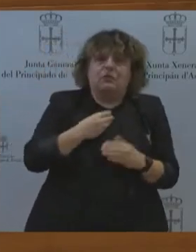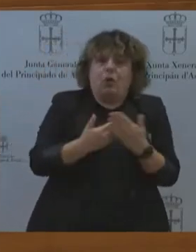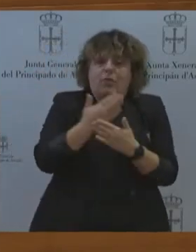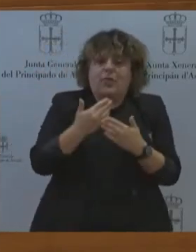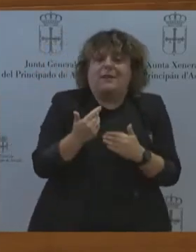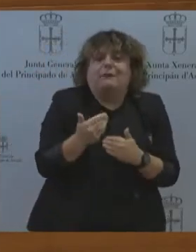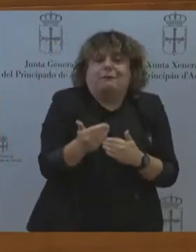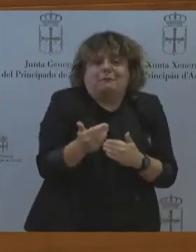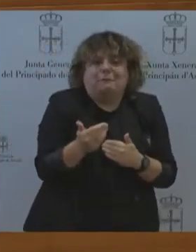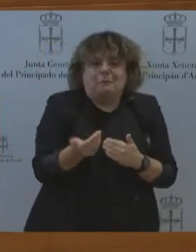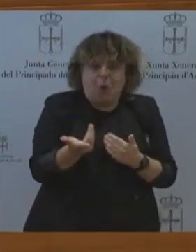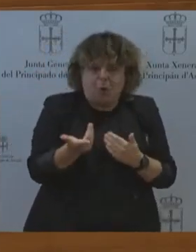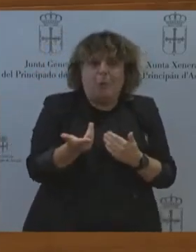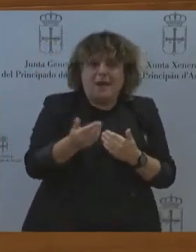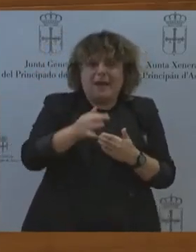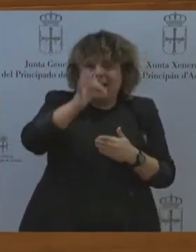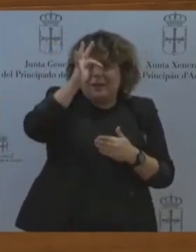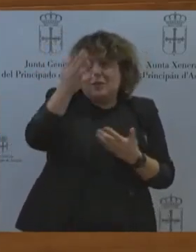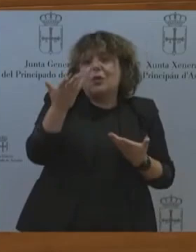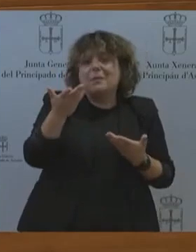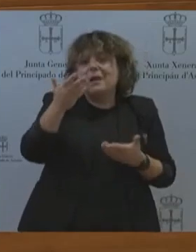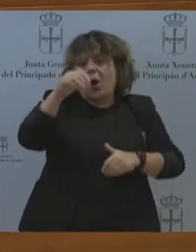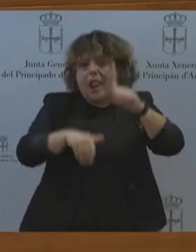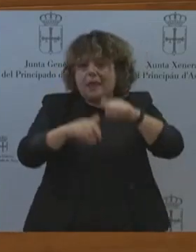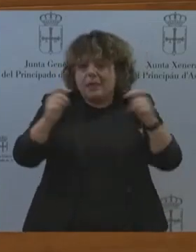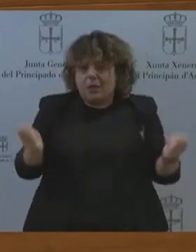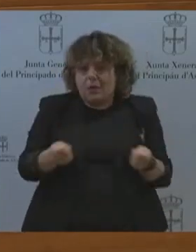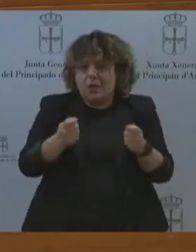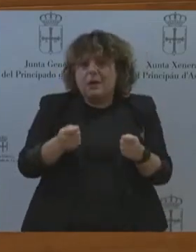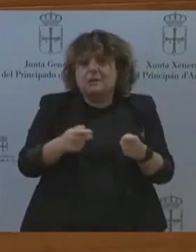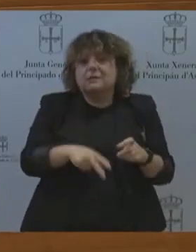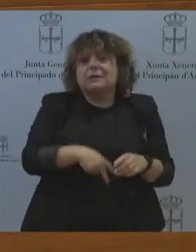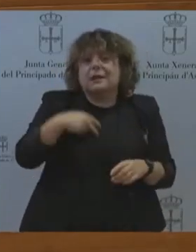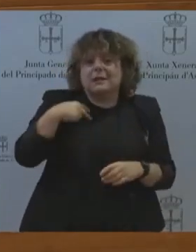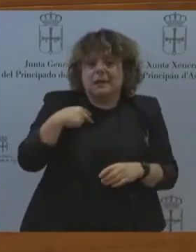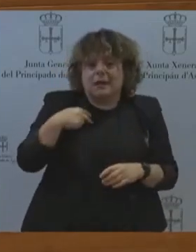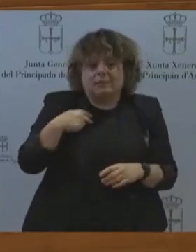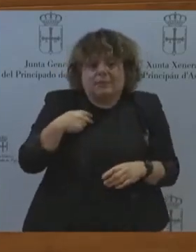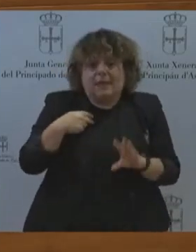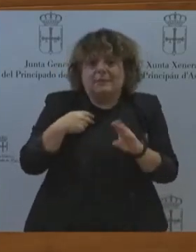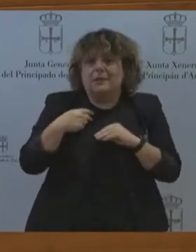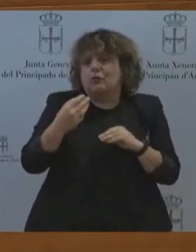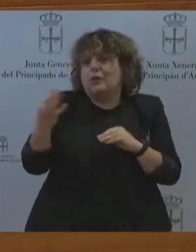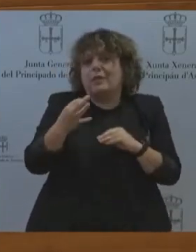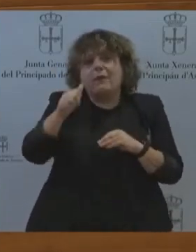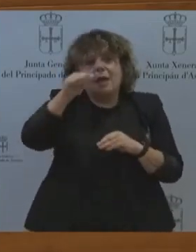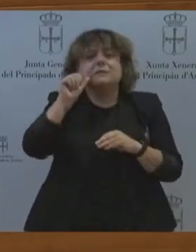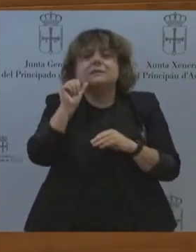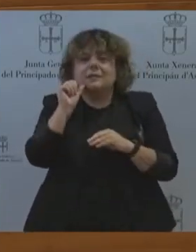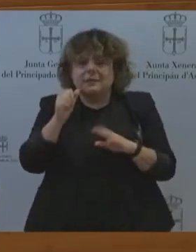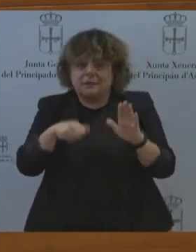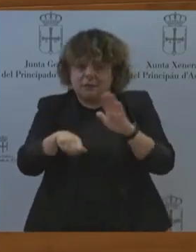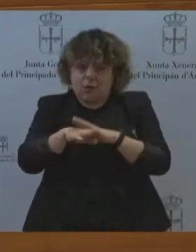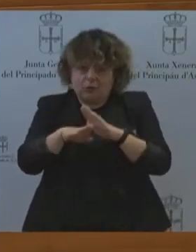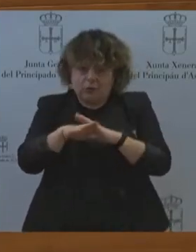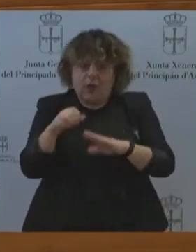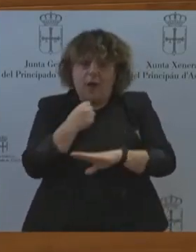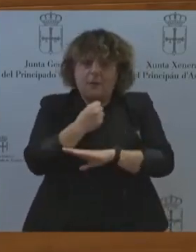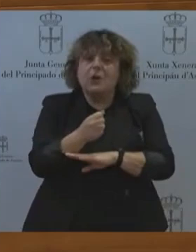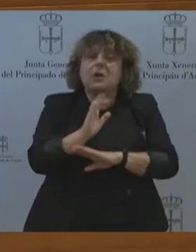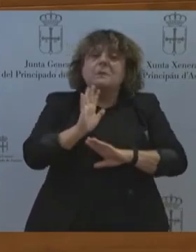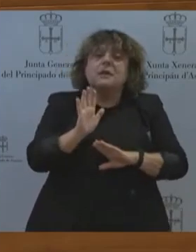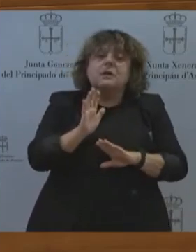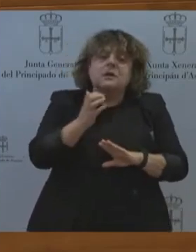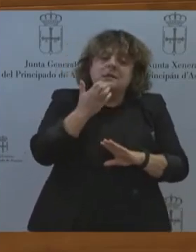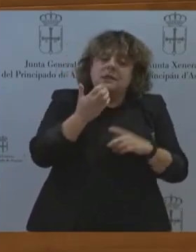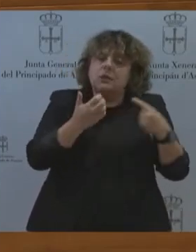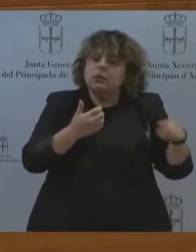entiendo que tiene que mostrarse sanchista hasta el último minuto. Pero si deja, por un momento, el regate corto y pone